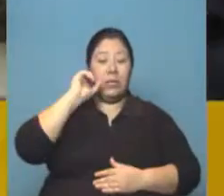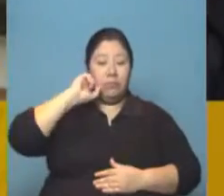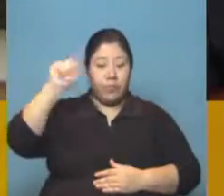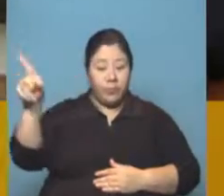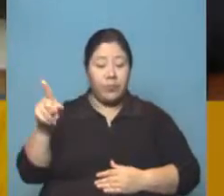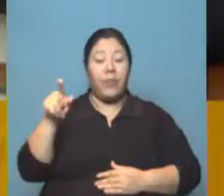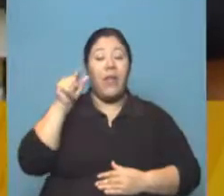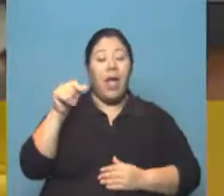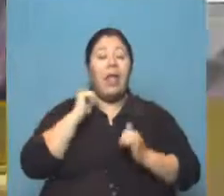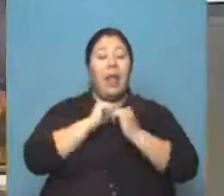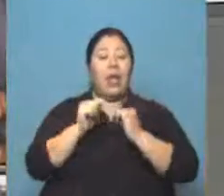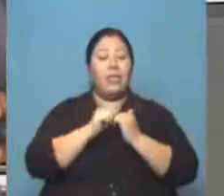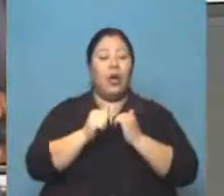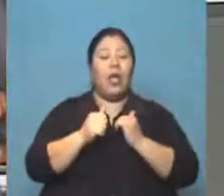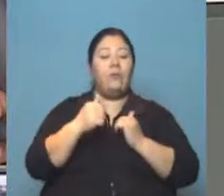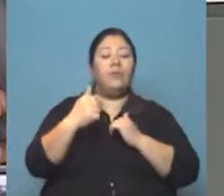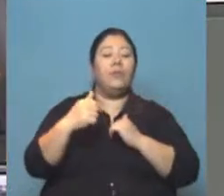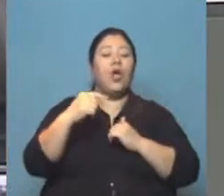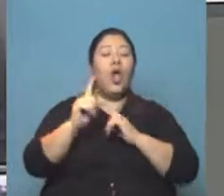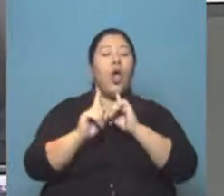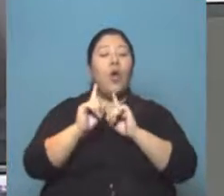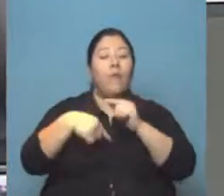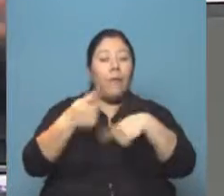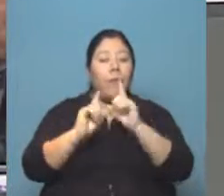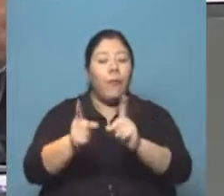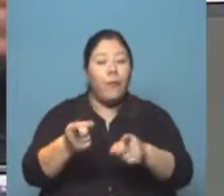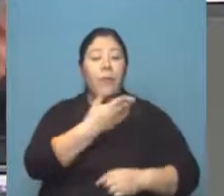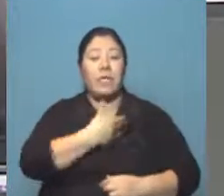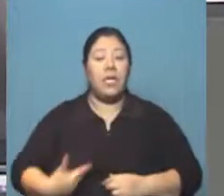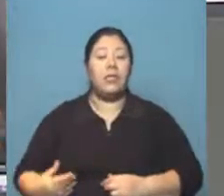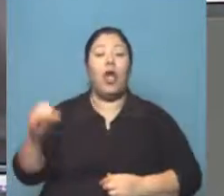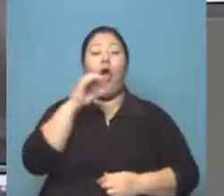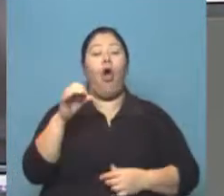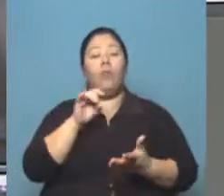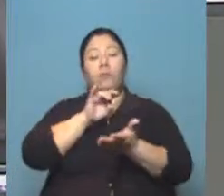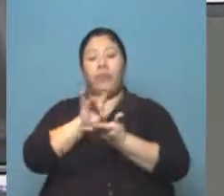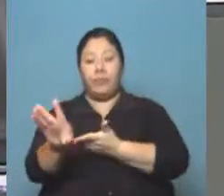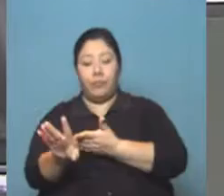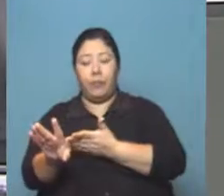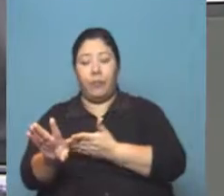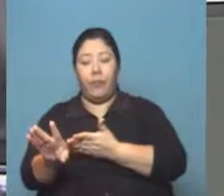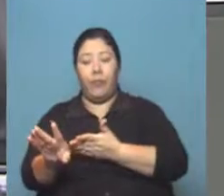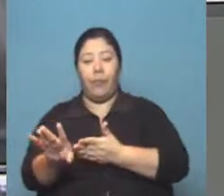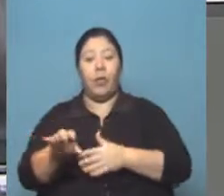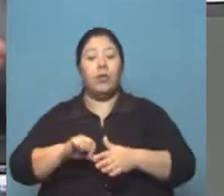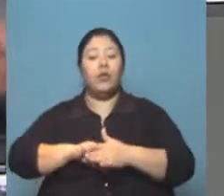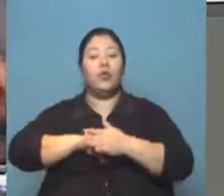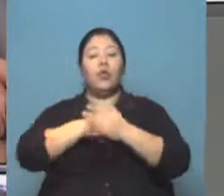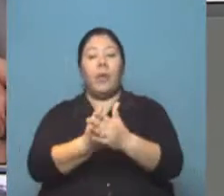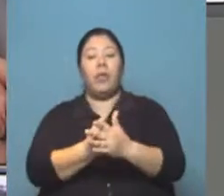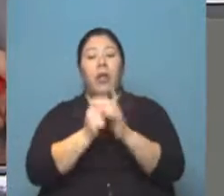futuro de Dilma Rousseff. Si continúa o no en el cargo, si finalmente es suspendida y continuará